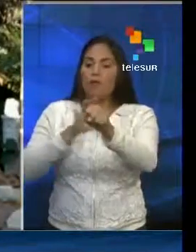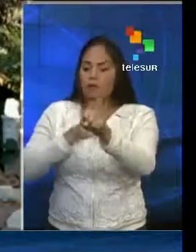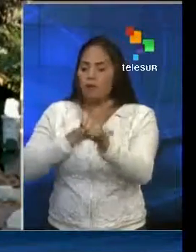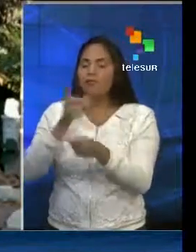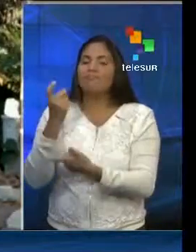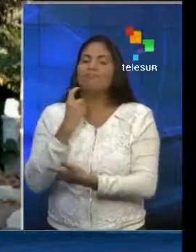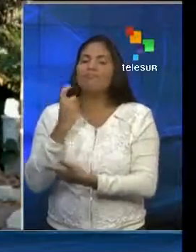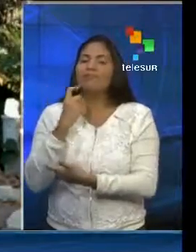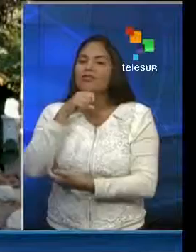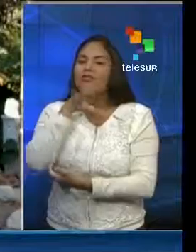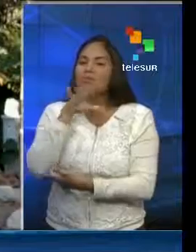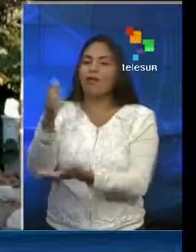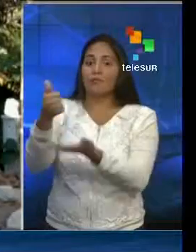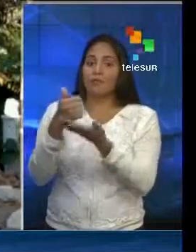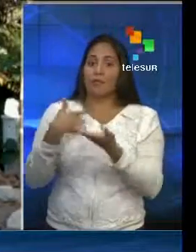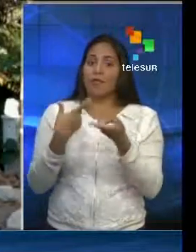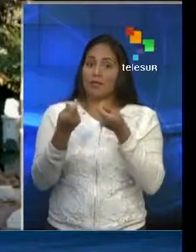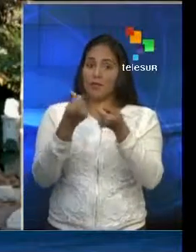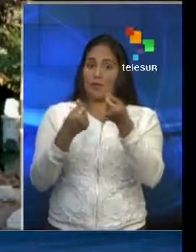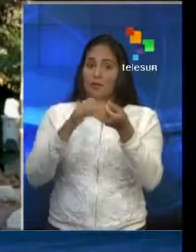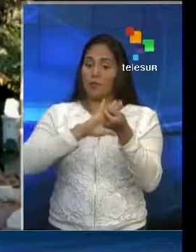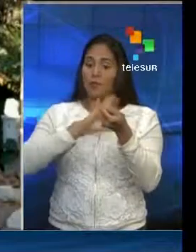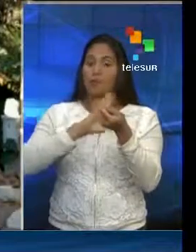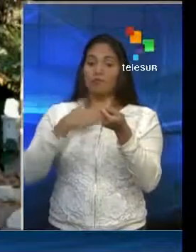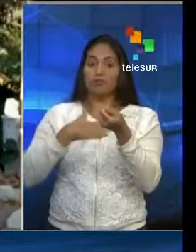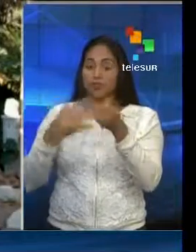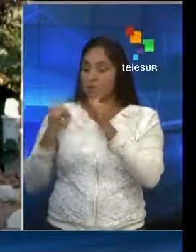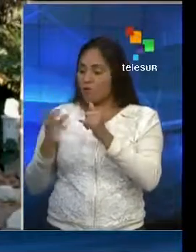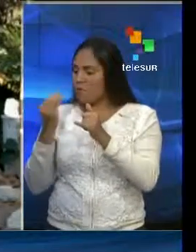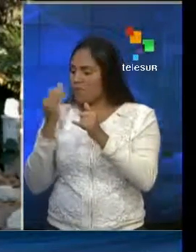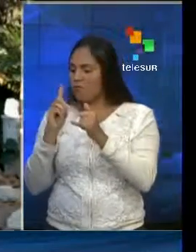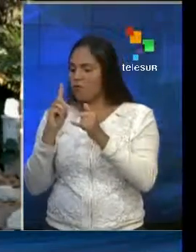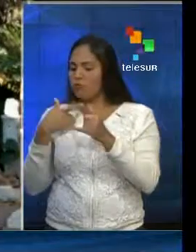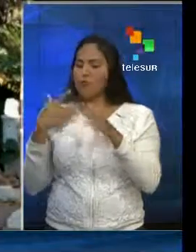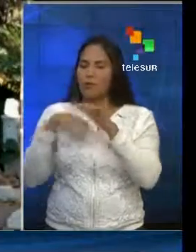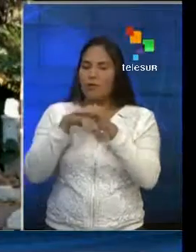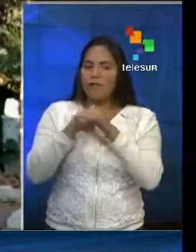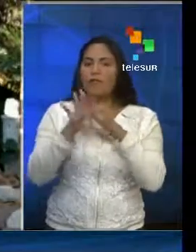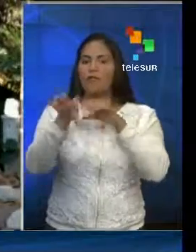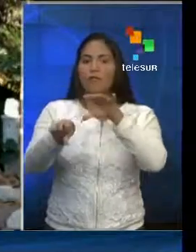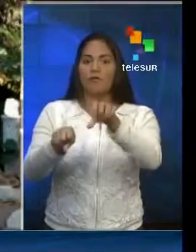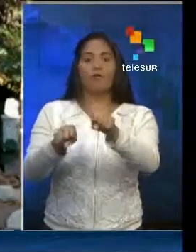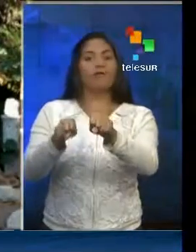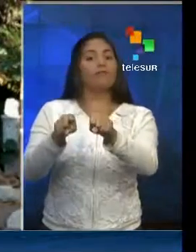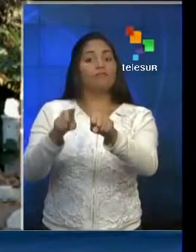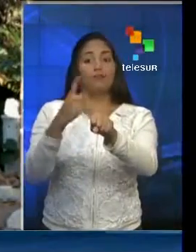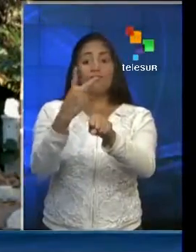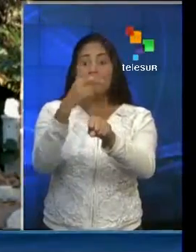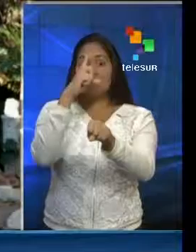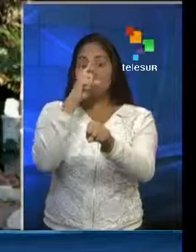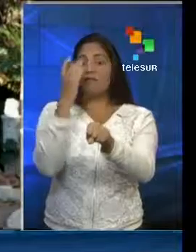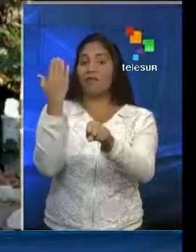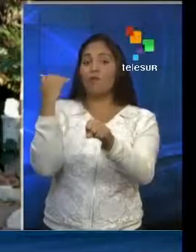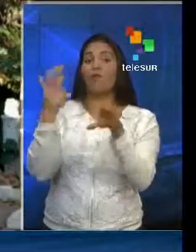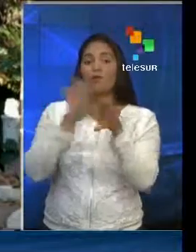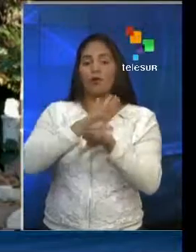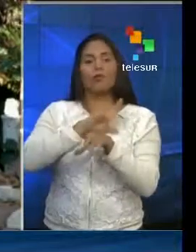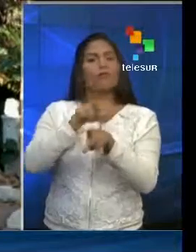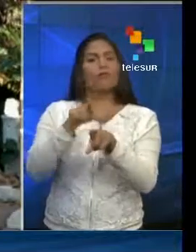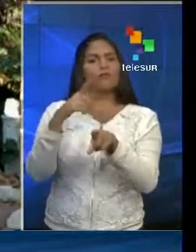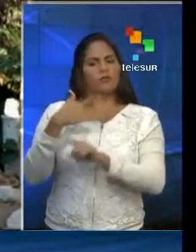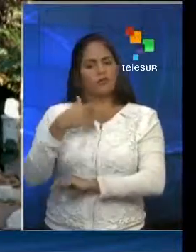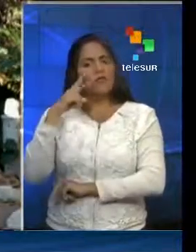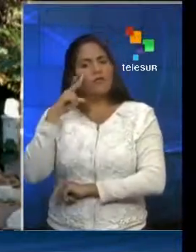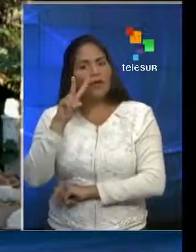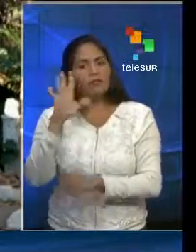con dinero de mi bolsillo, del pan de mis hijos. Eso fue durante los dos años de la ocupación sionista en la franja. Y me encontré